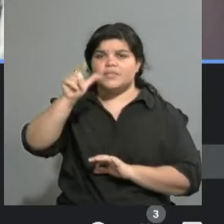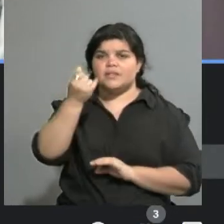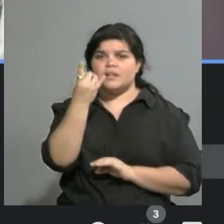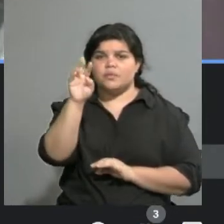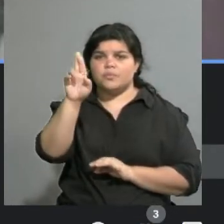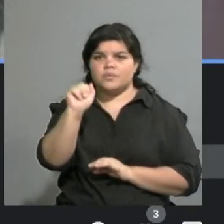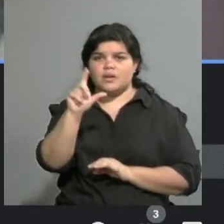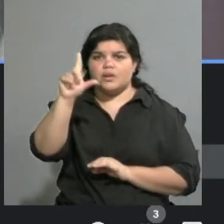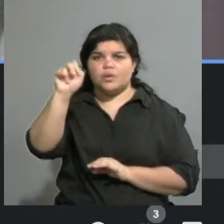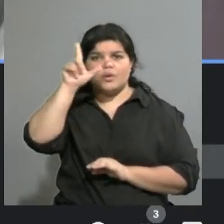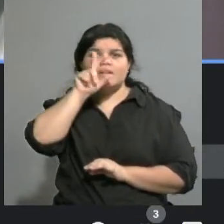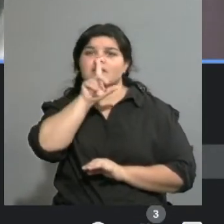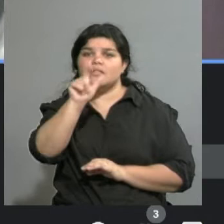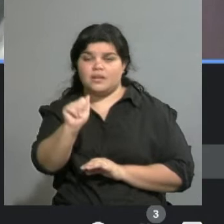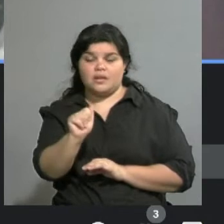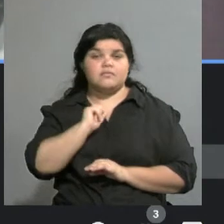es una actriz de San Rafael.